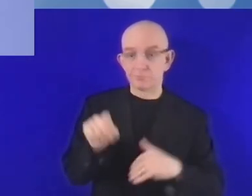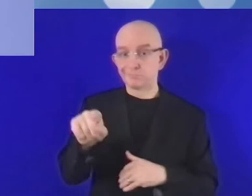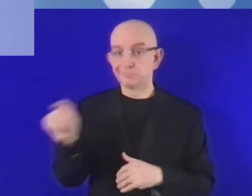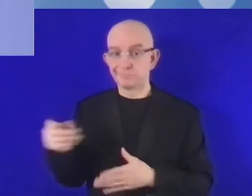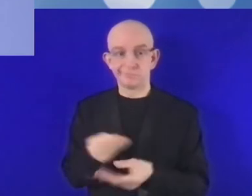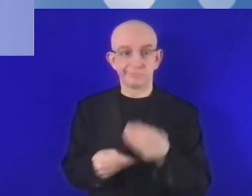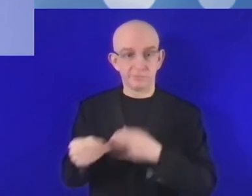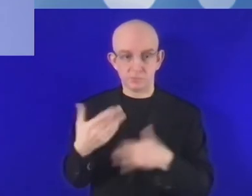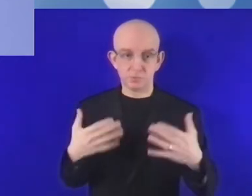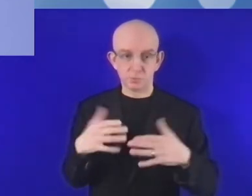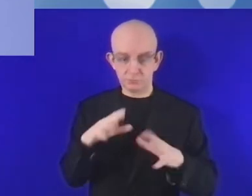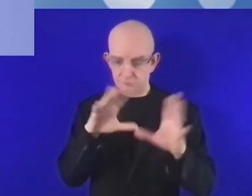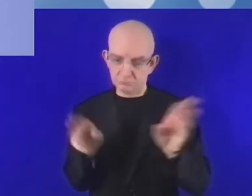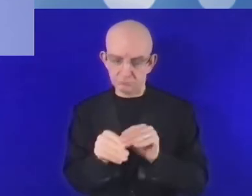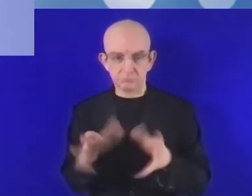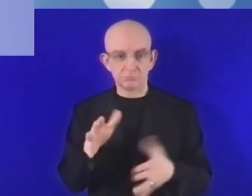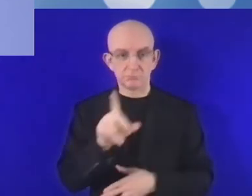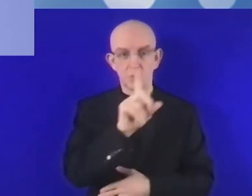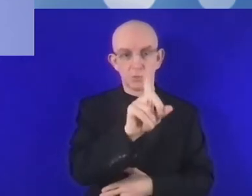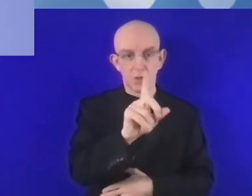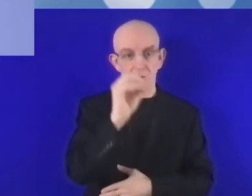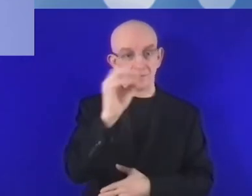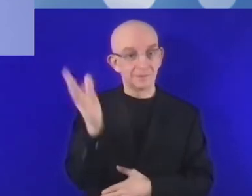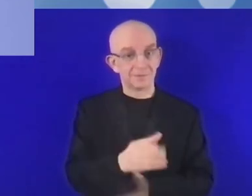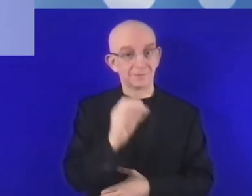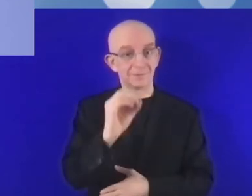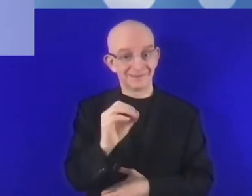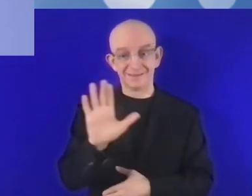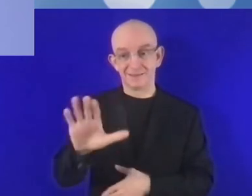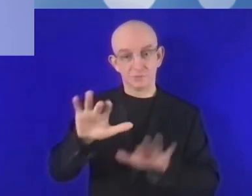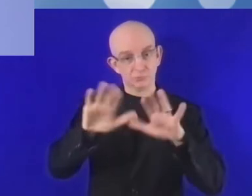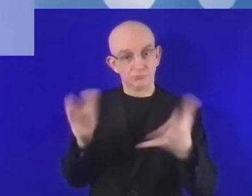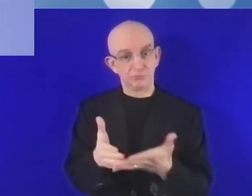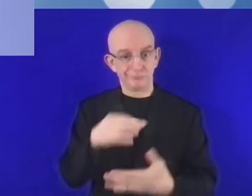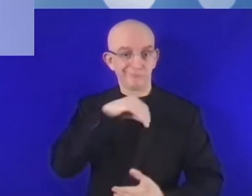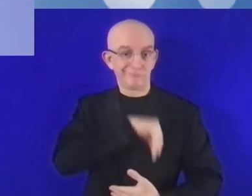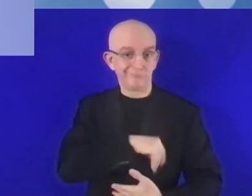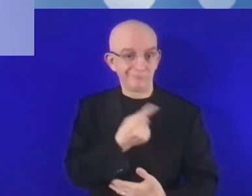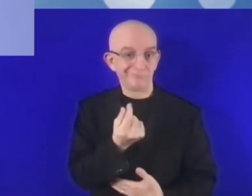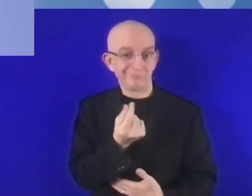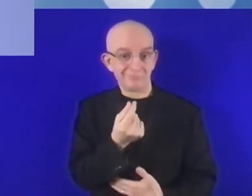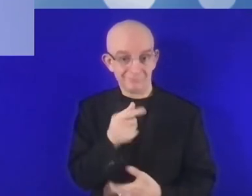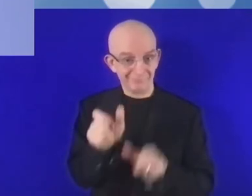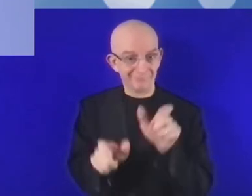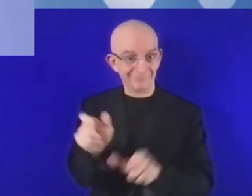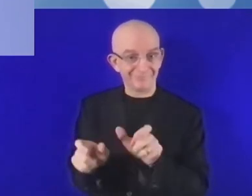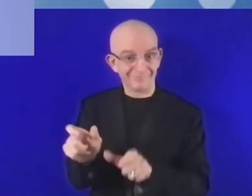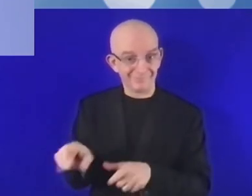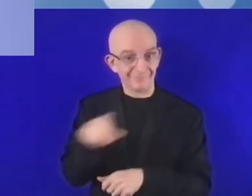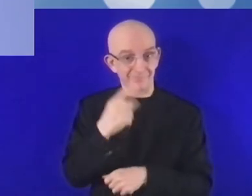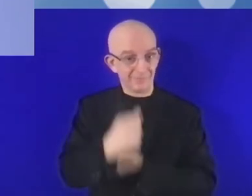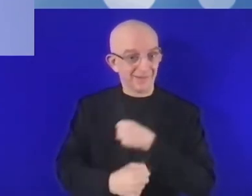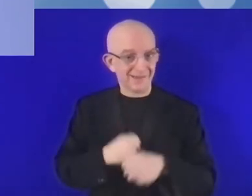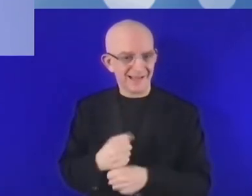se sitúa al nivel del 1% del PIB al año. Así que es una brecha digital bastante